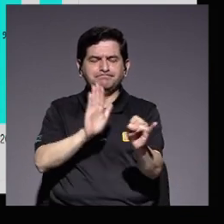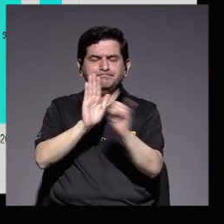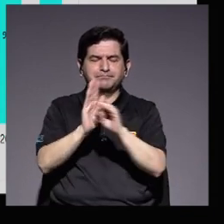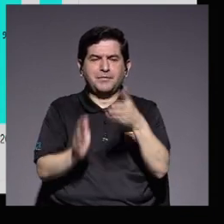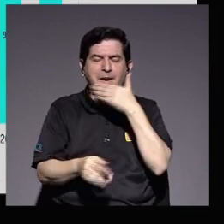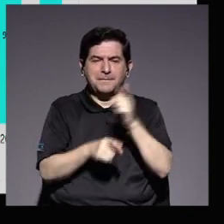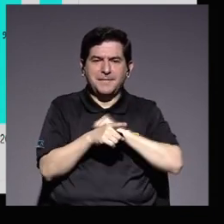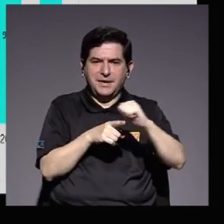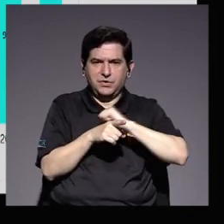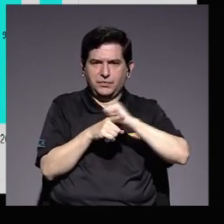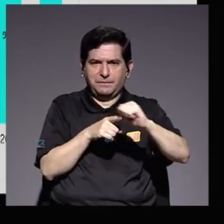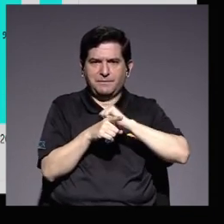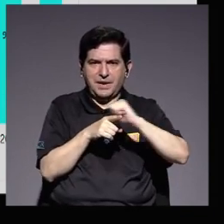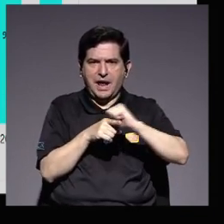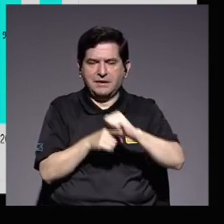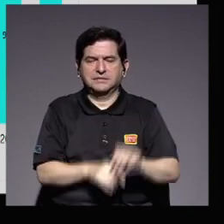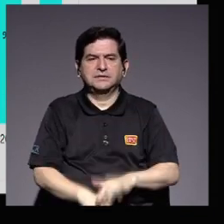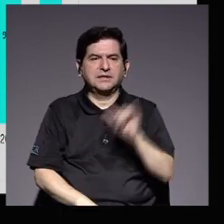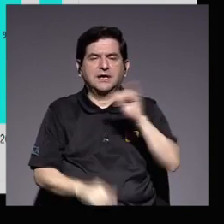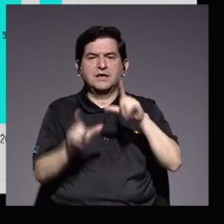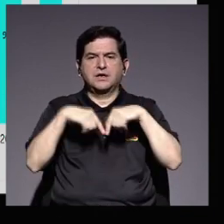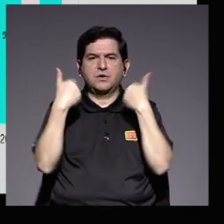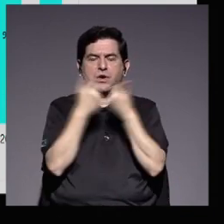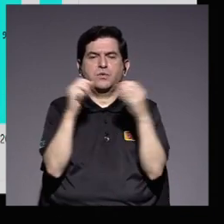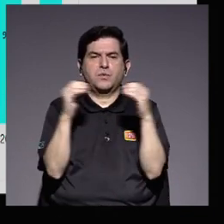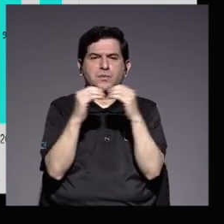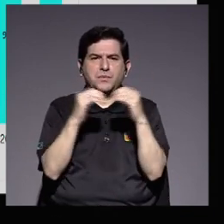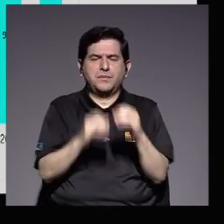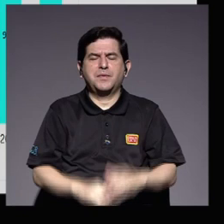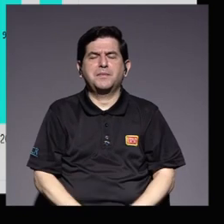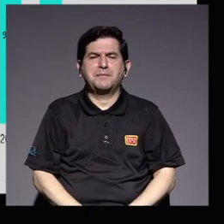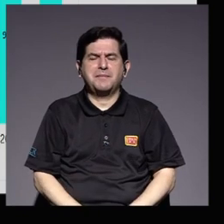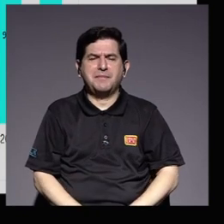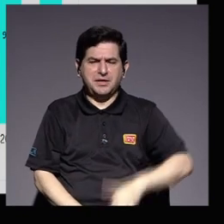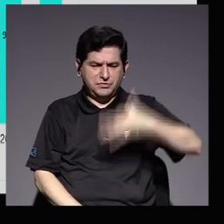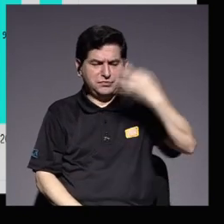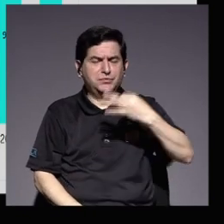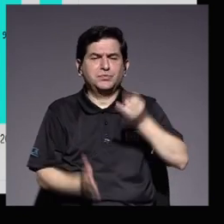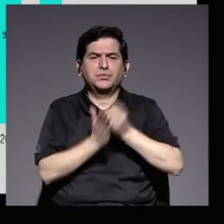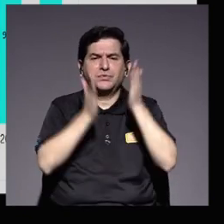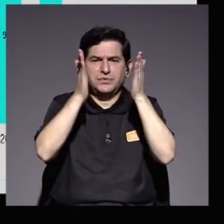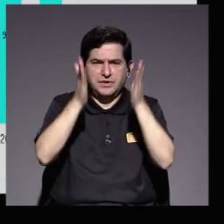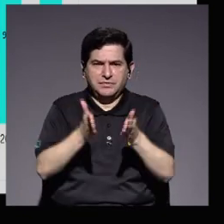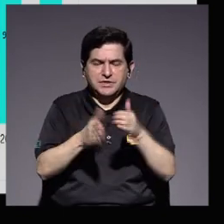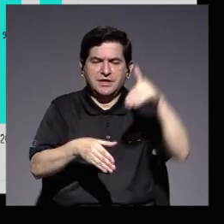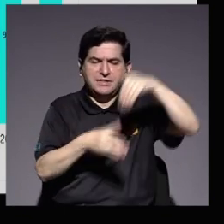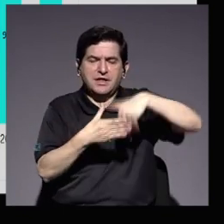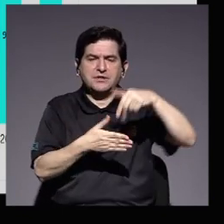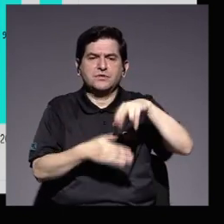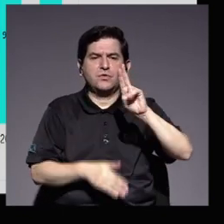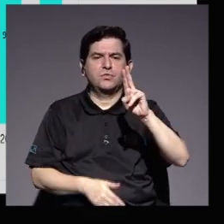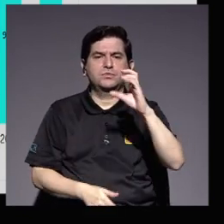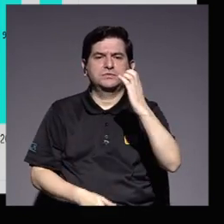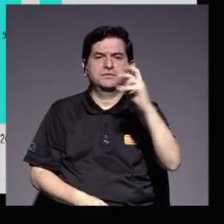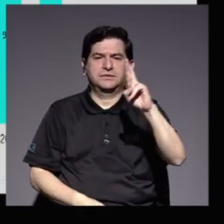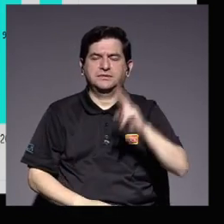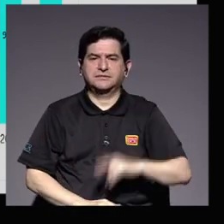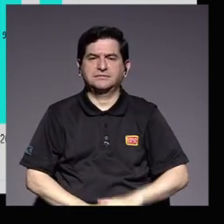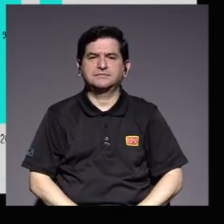mejores prácticas así como los grupos más consolidados de personas investigadoras en la Universidad de Costa Rica,